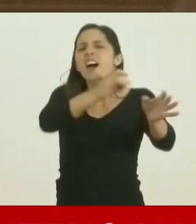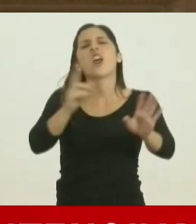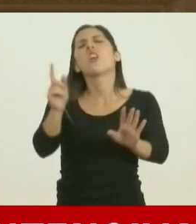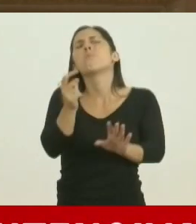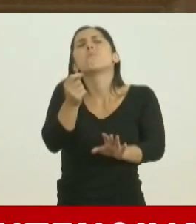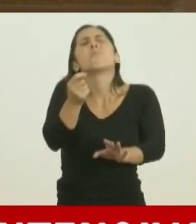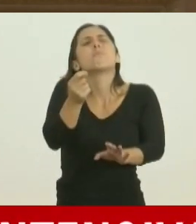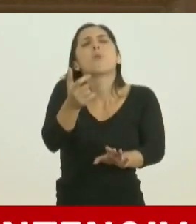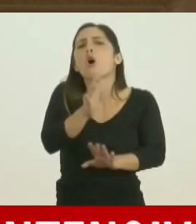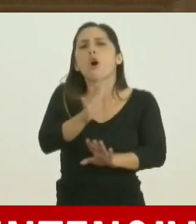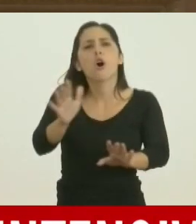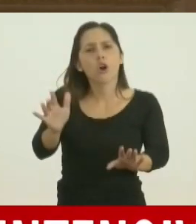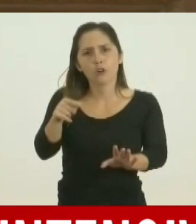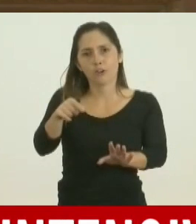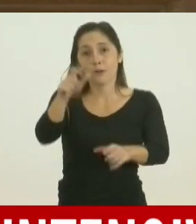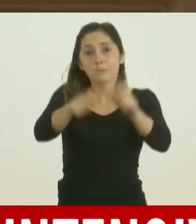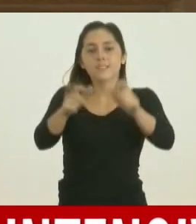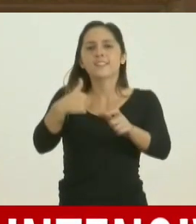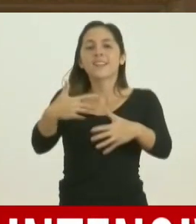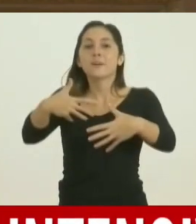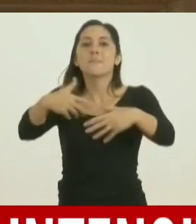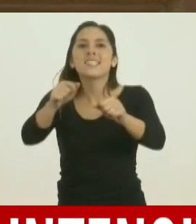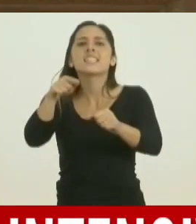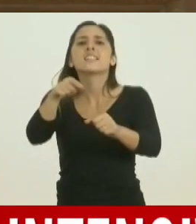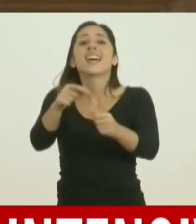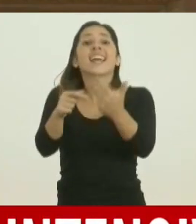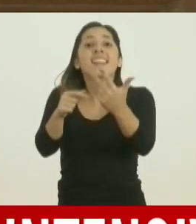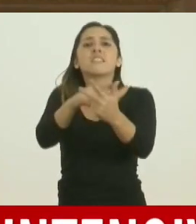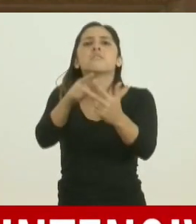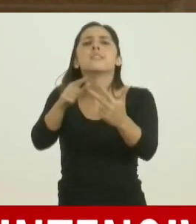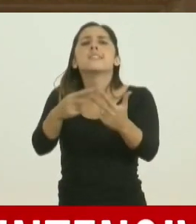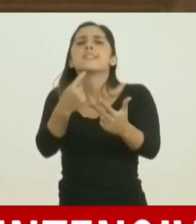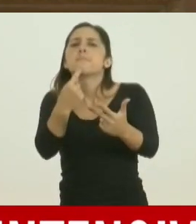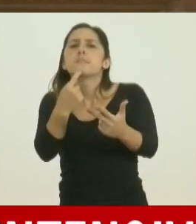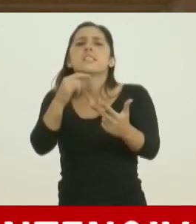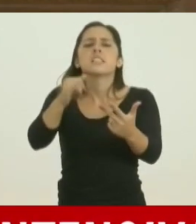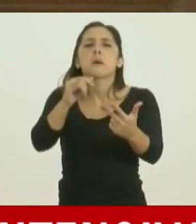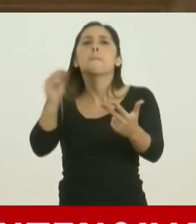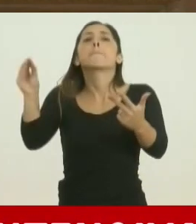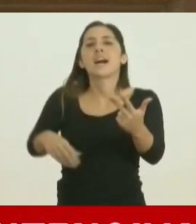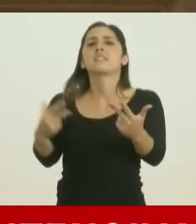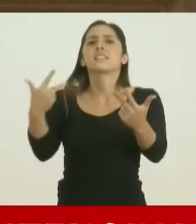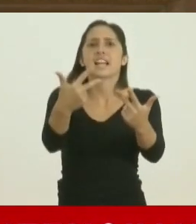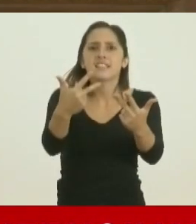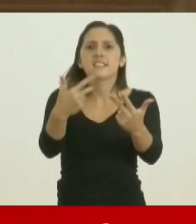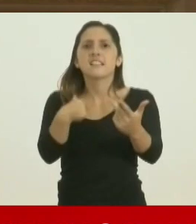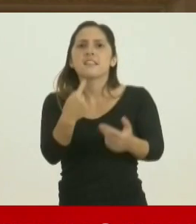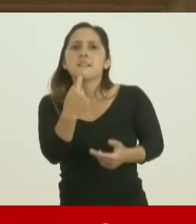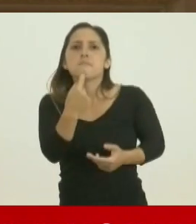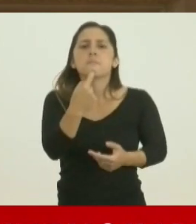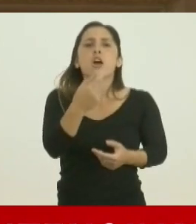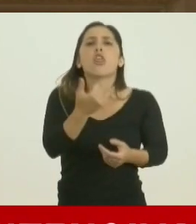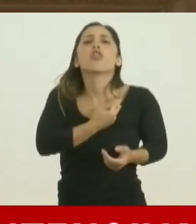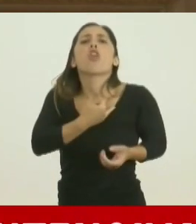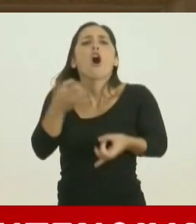casos que son estos que nosotros siempre les vamos diciendo, 3 en investigación antes, ahora se suman estos 3 que todavía estamos investigando